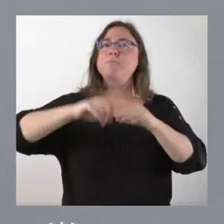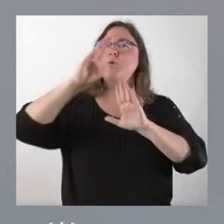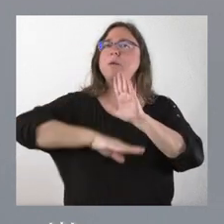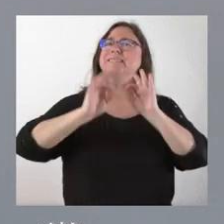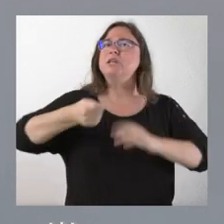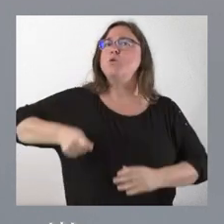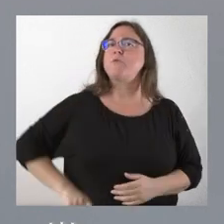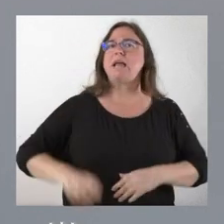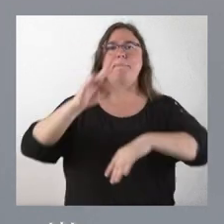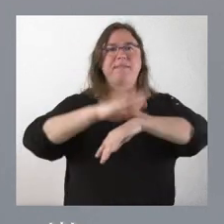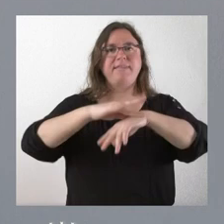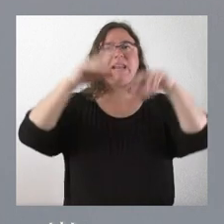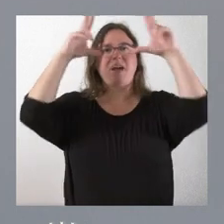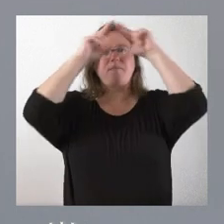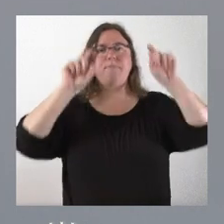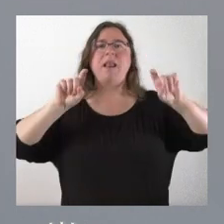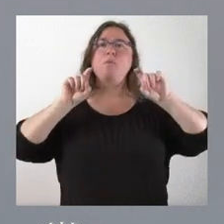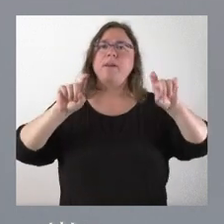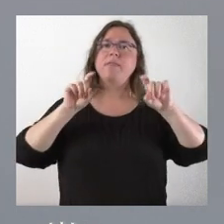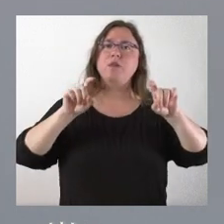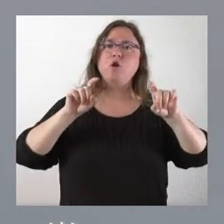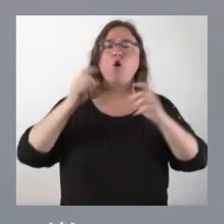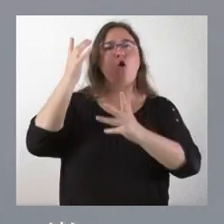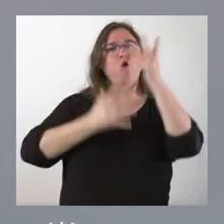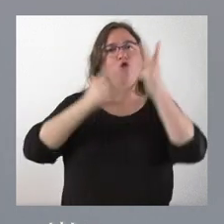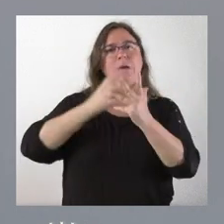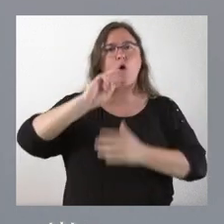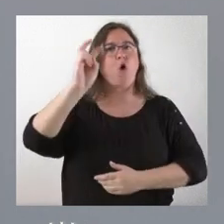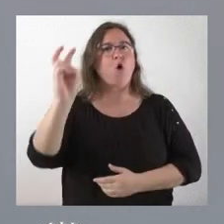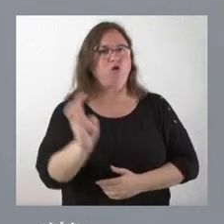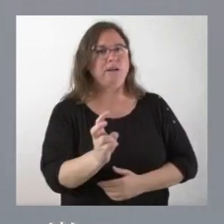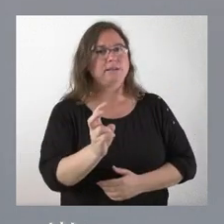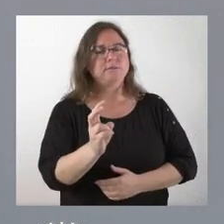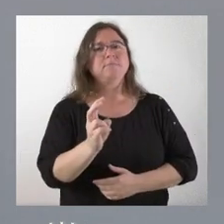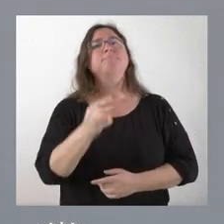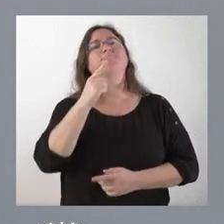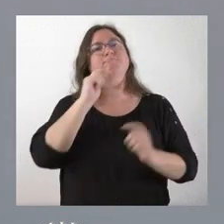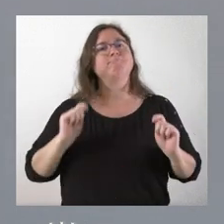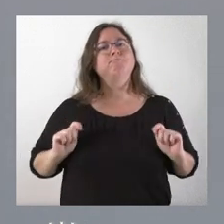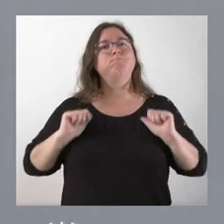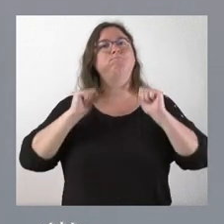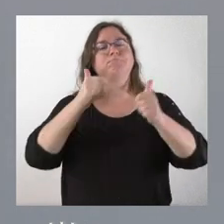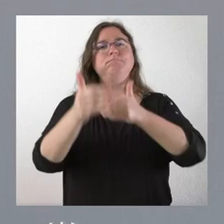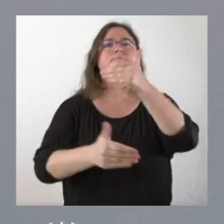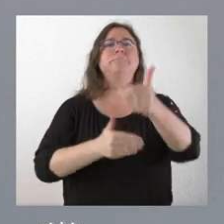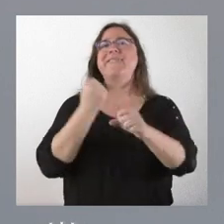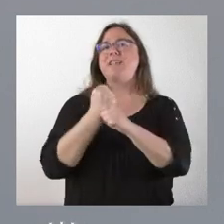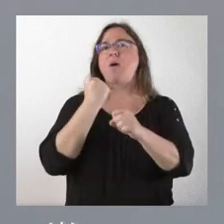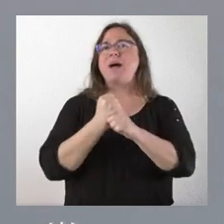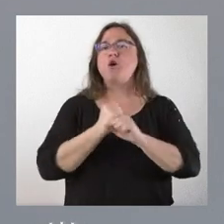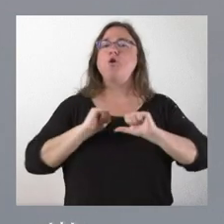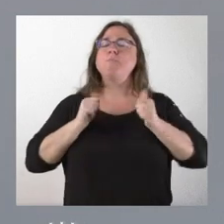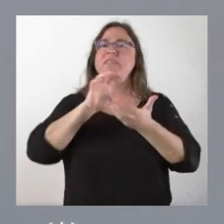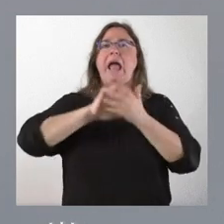profesionales de la medicina, enfermería, educación, contabilidad y otras disciplinas que van a iniciar su andadura laboral en